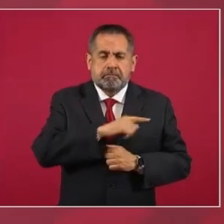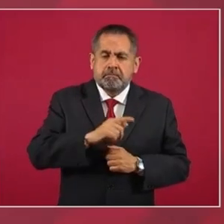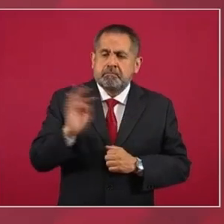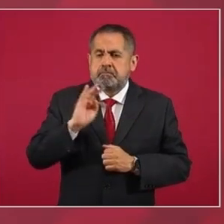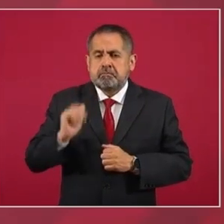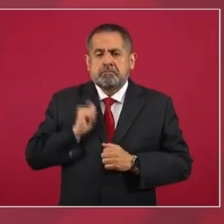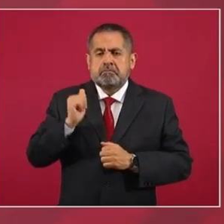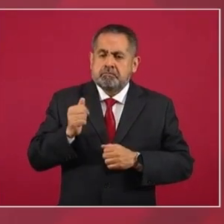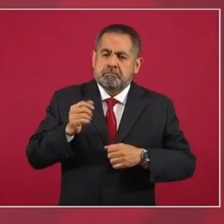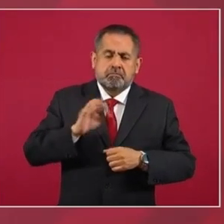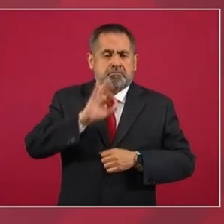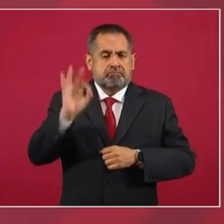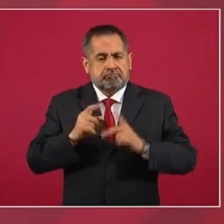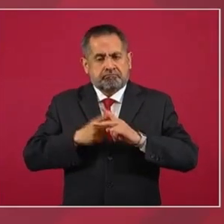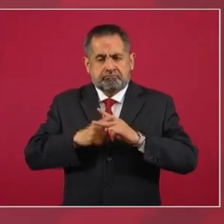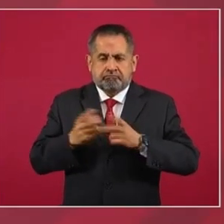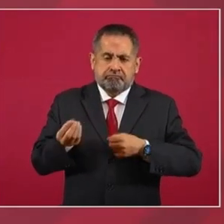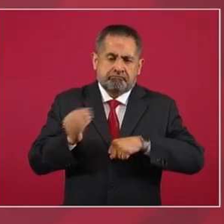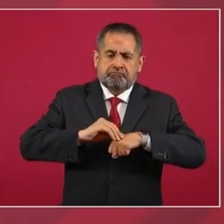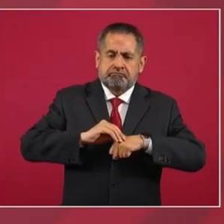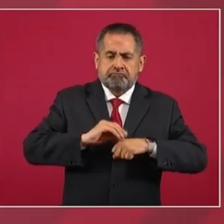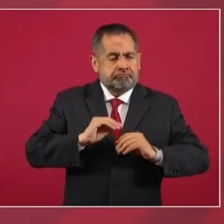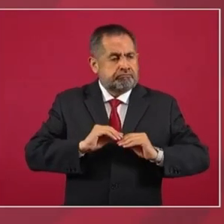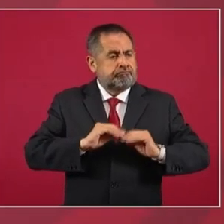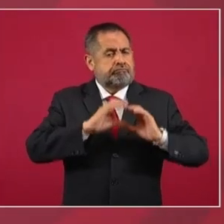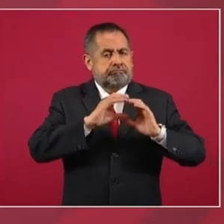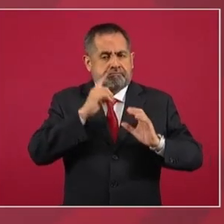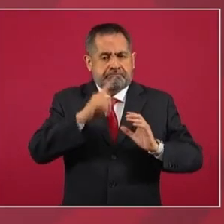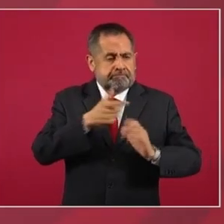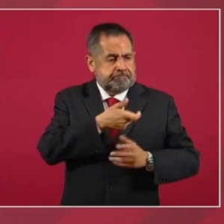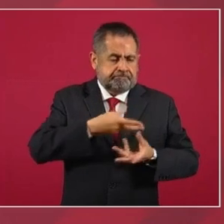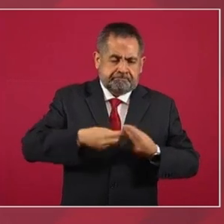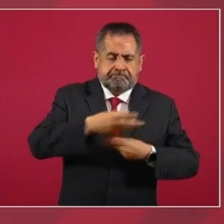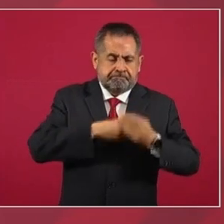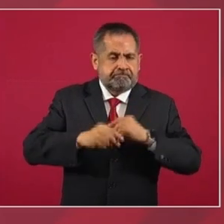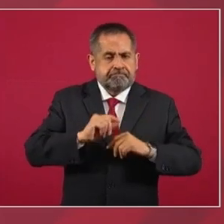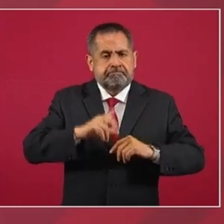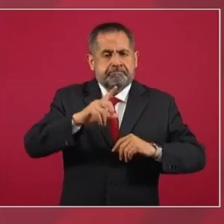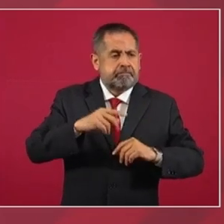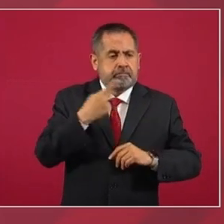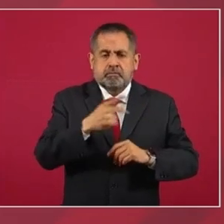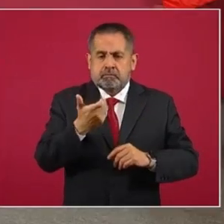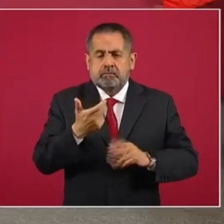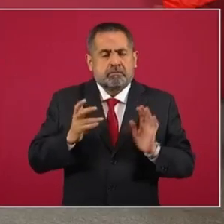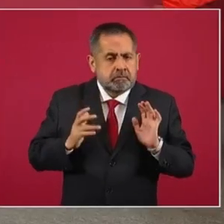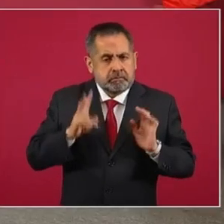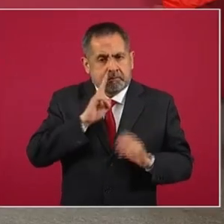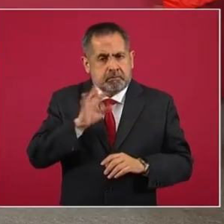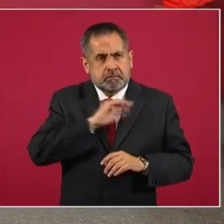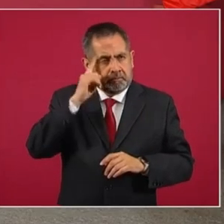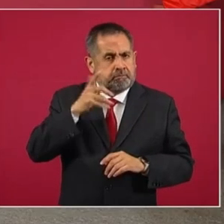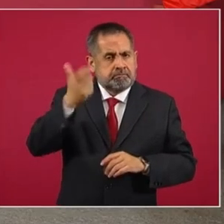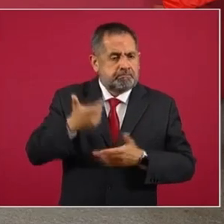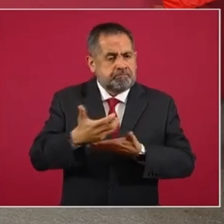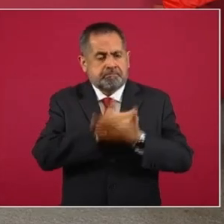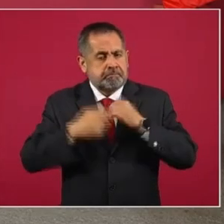porcentajes más altos por el manejo de sus fondos, de su dinero.